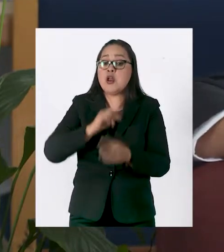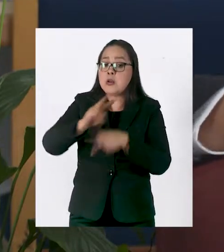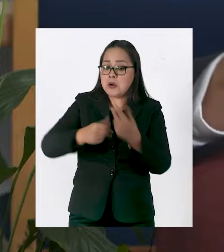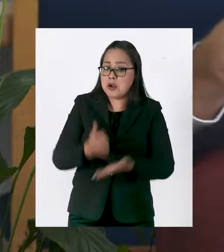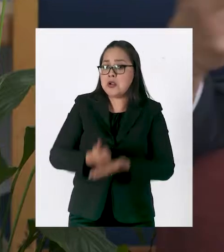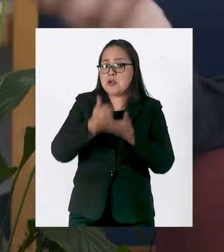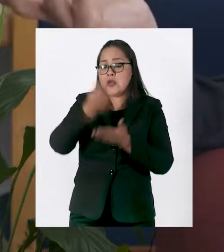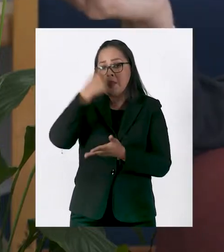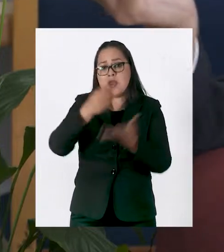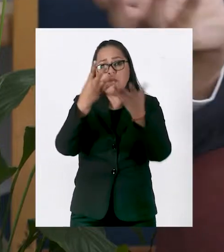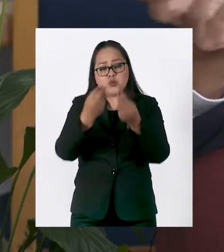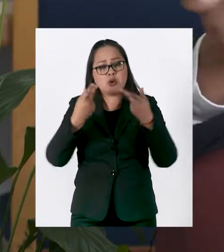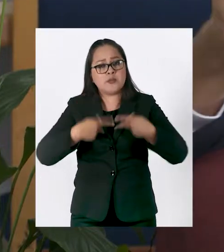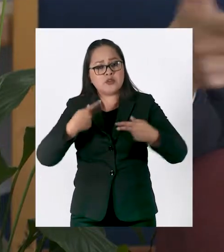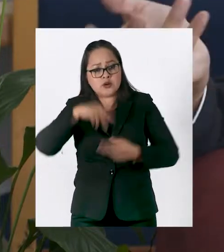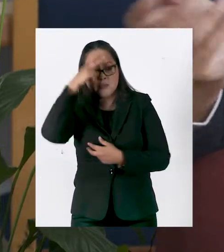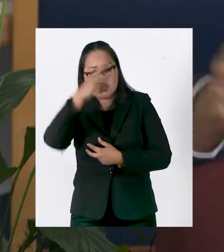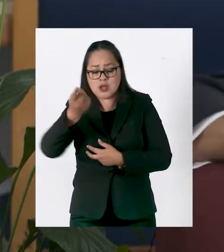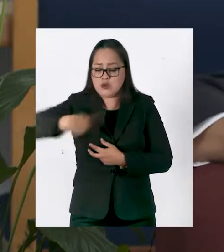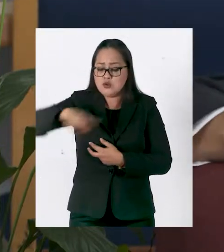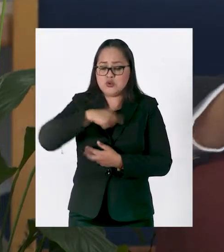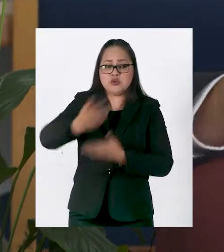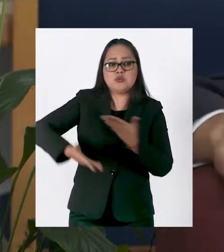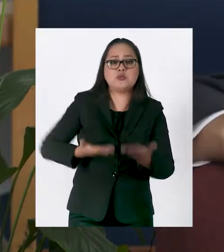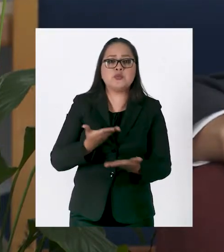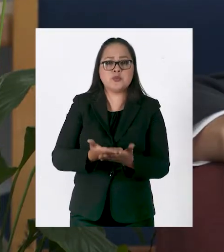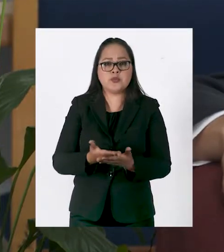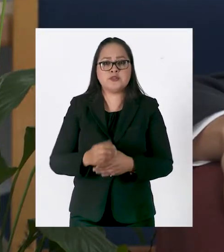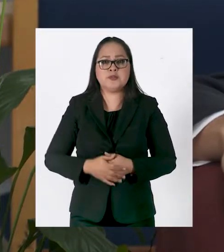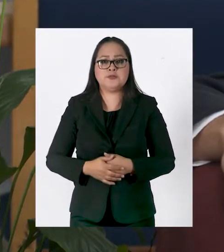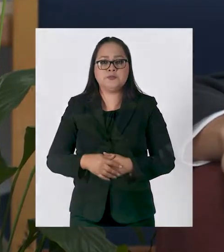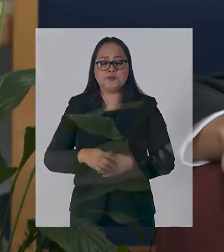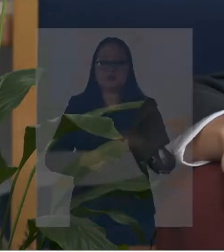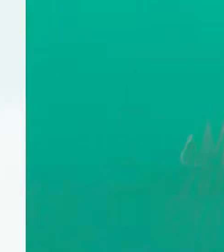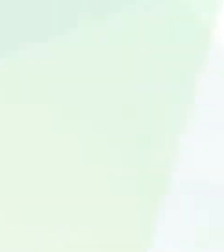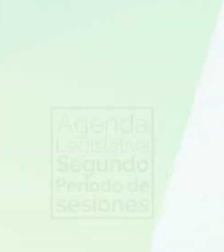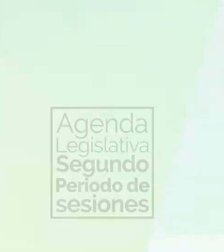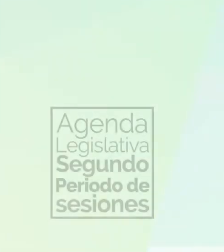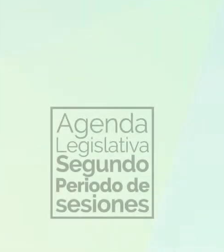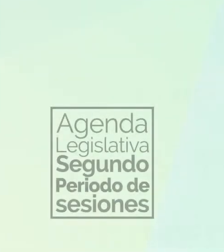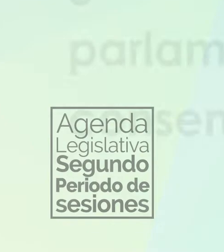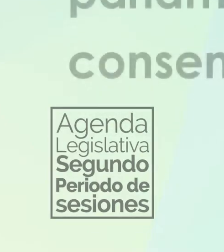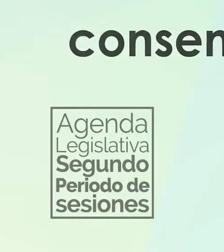Constitución. Entonces va a ayudar a muchos mexicanos lo que nosotros estamos proponiendo.